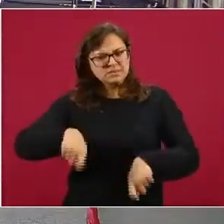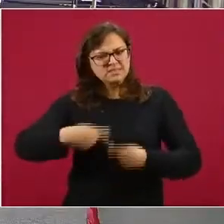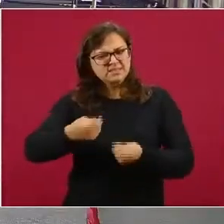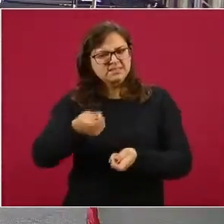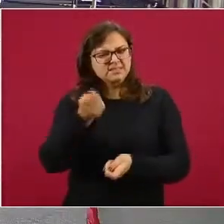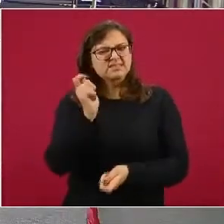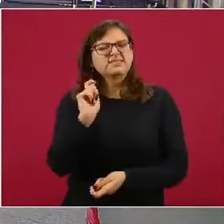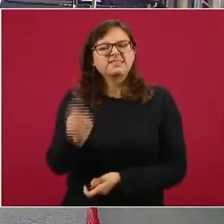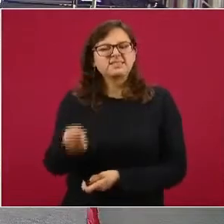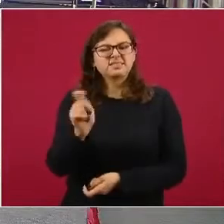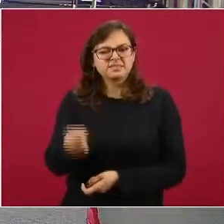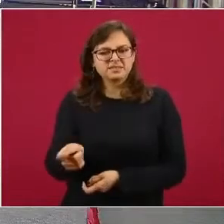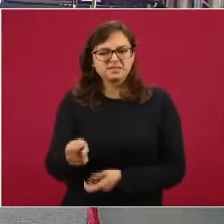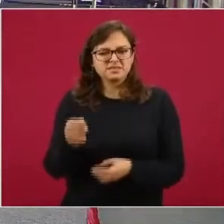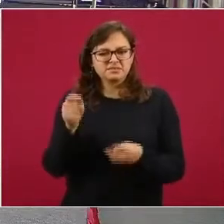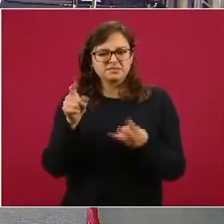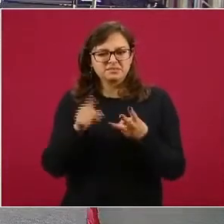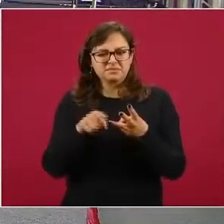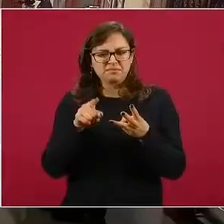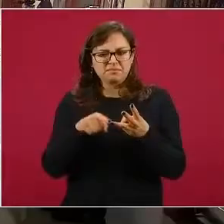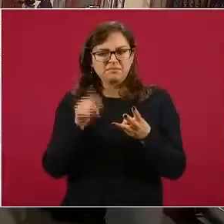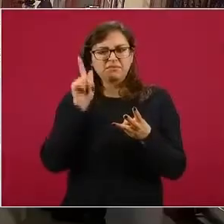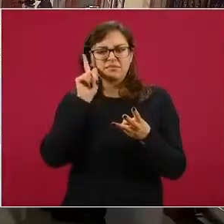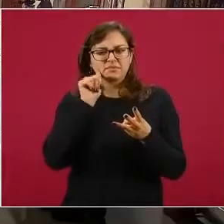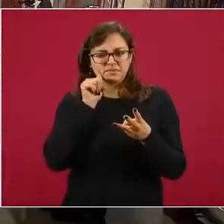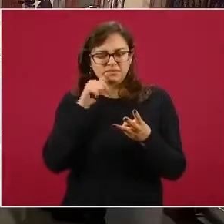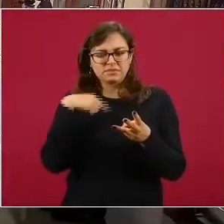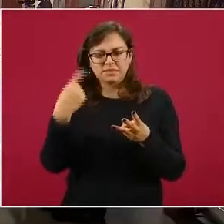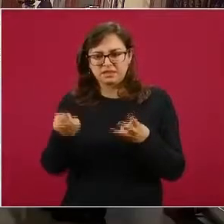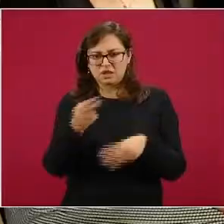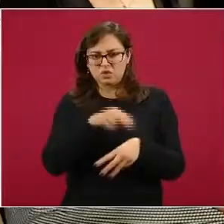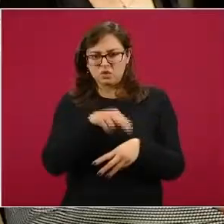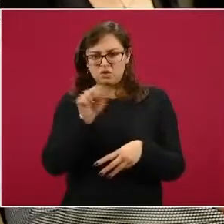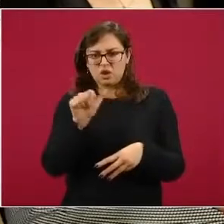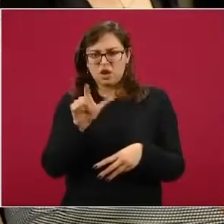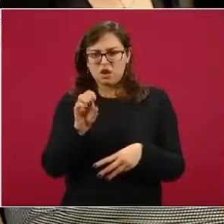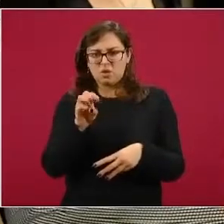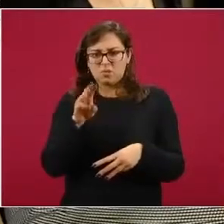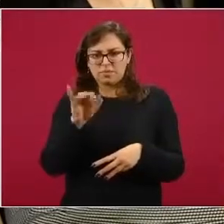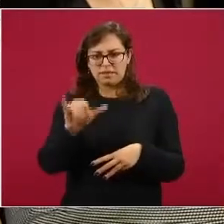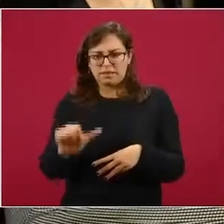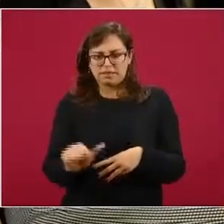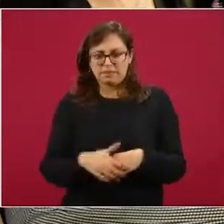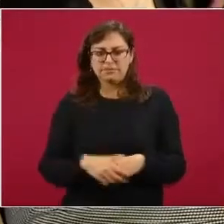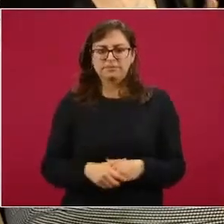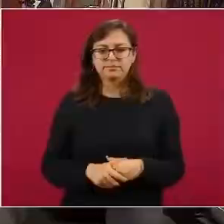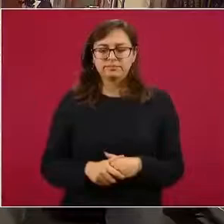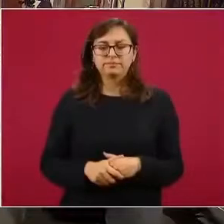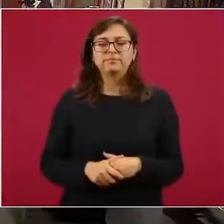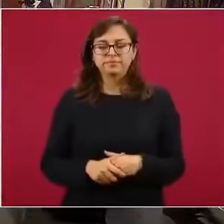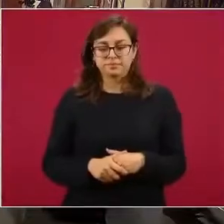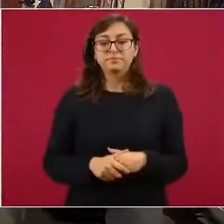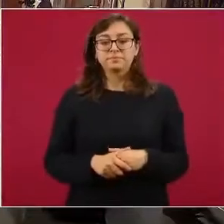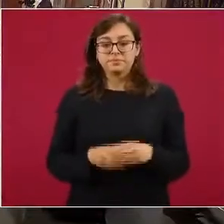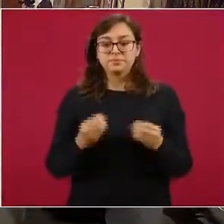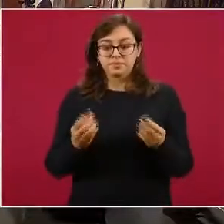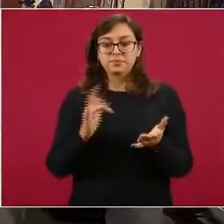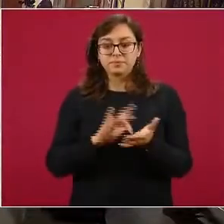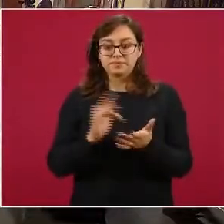Y mañana le hago una pregunta al doctor Alomía para darle oportunidad a más compañeros. Con gusto. Muchas gracias. Que nos quede ya